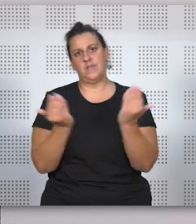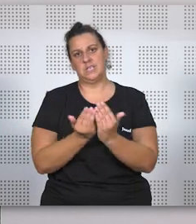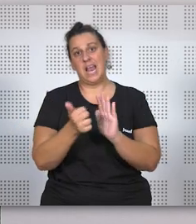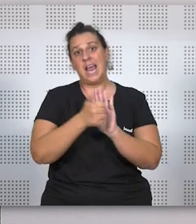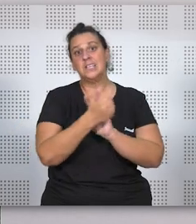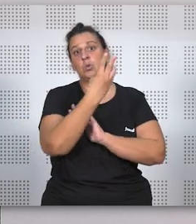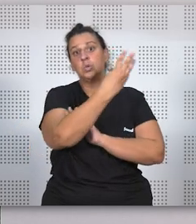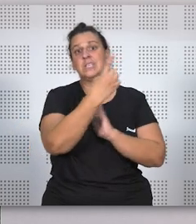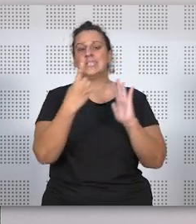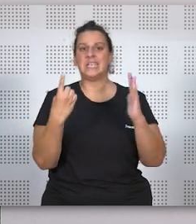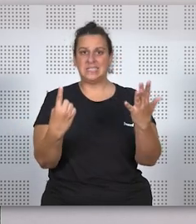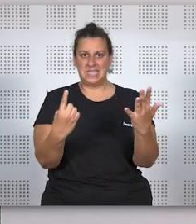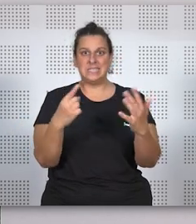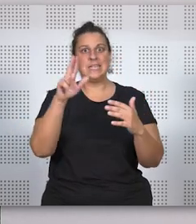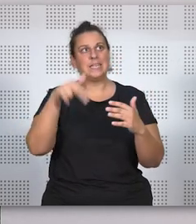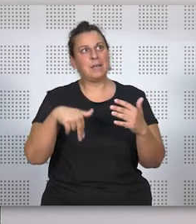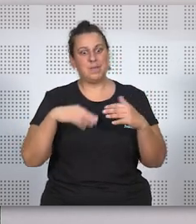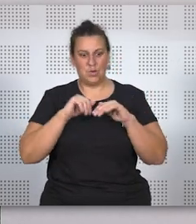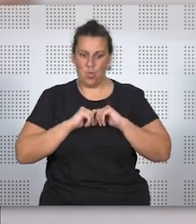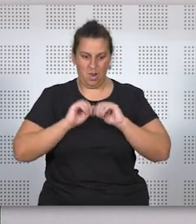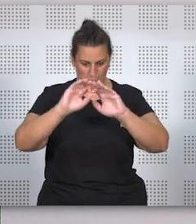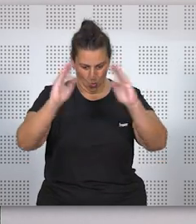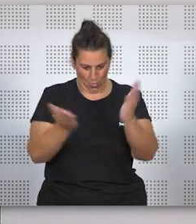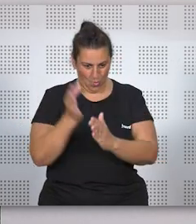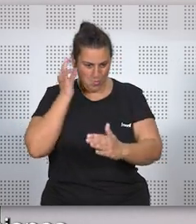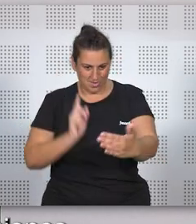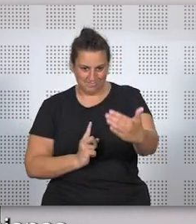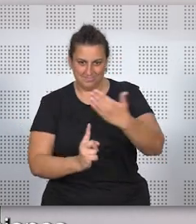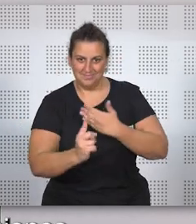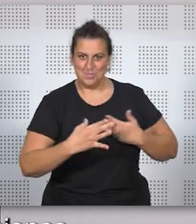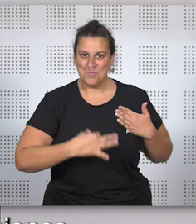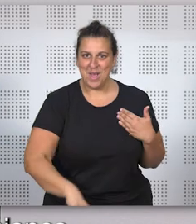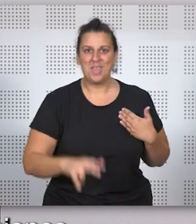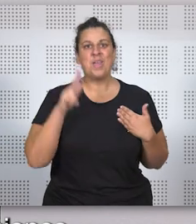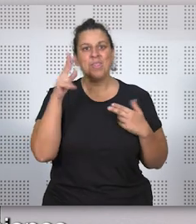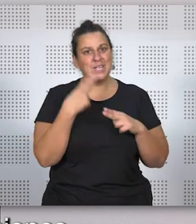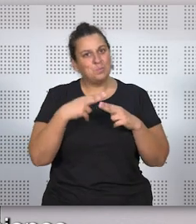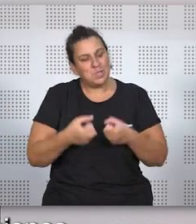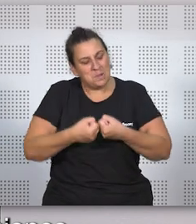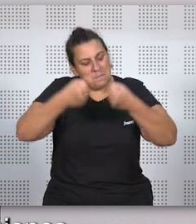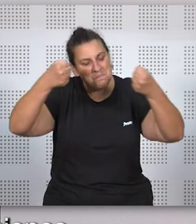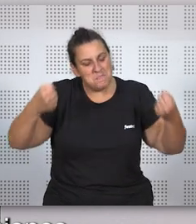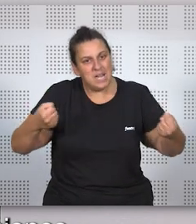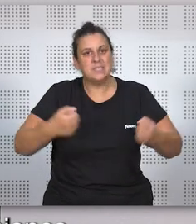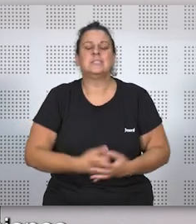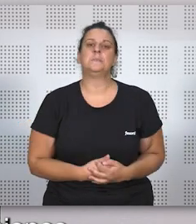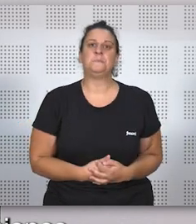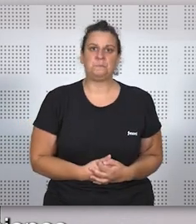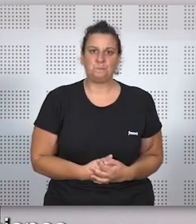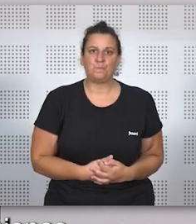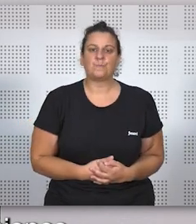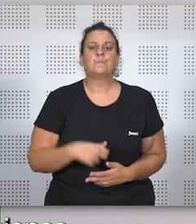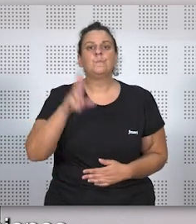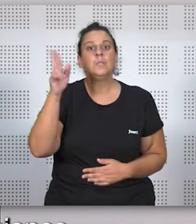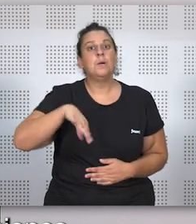el artículo 36, lo que de alguna manera abre la mujer al mundo en general, ampliando los derechos políticos, incluso a